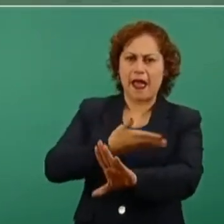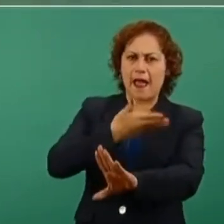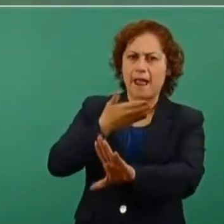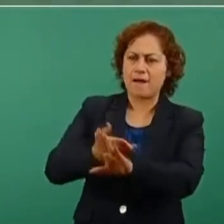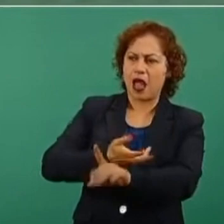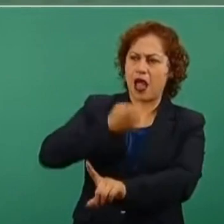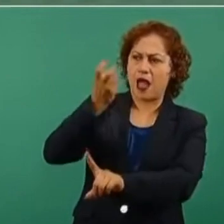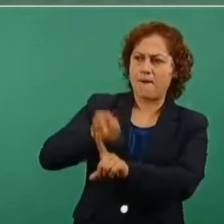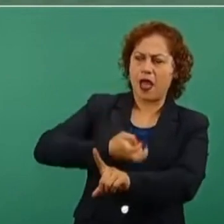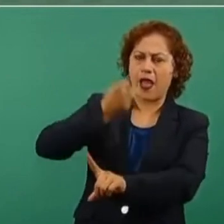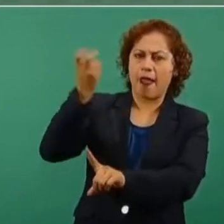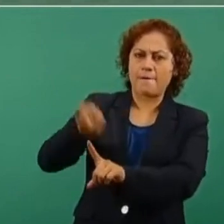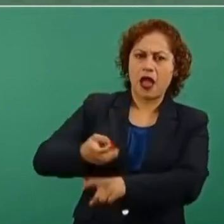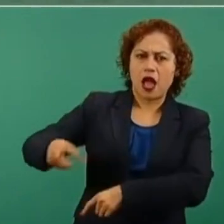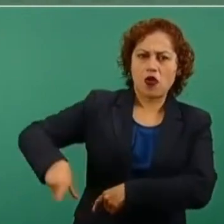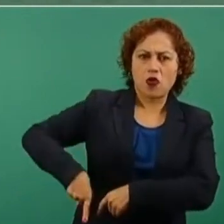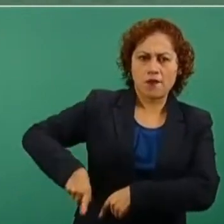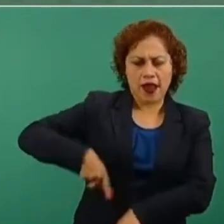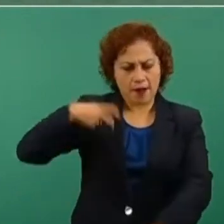país?